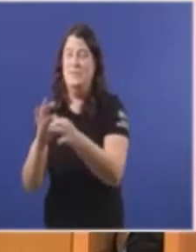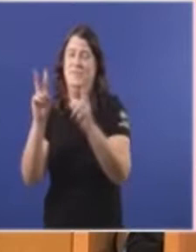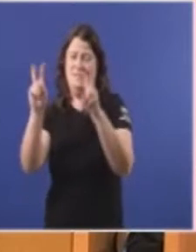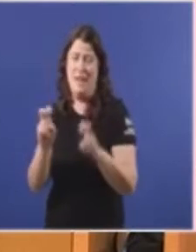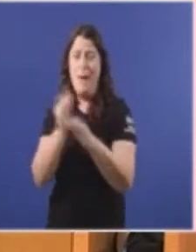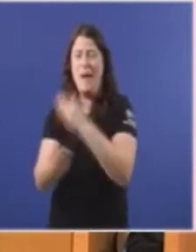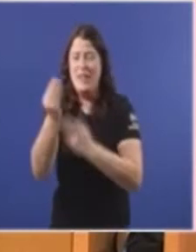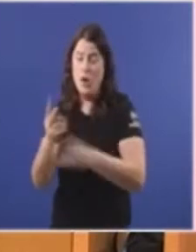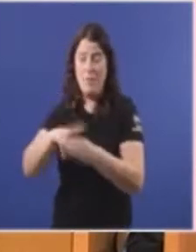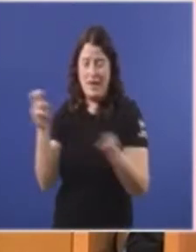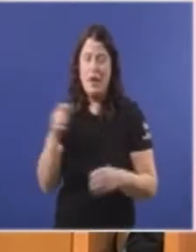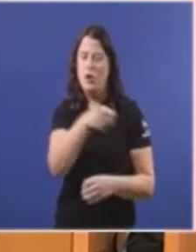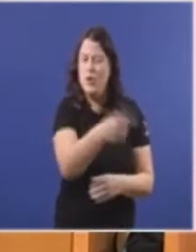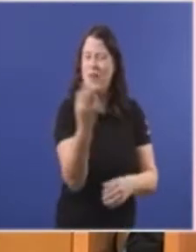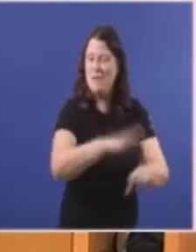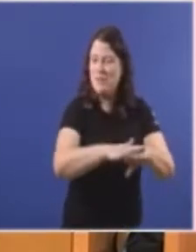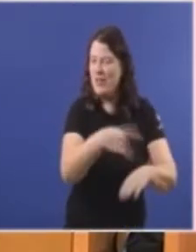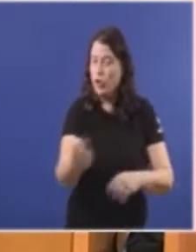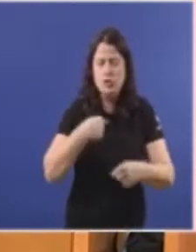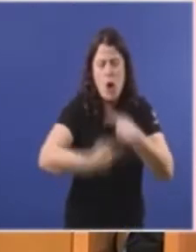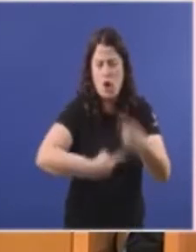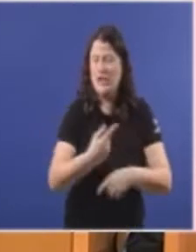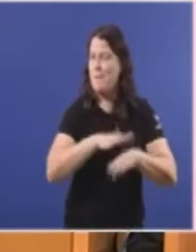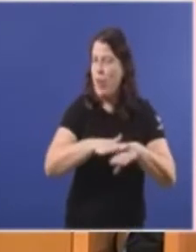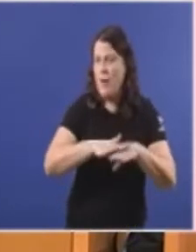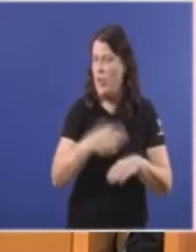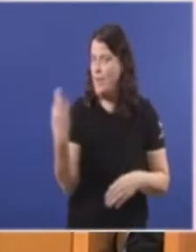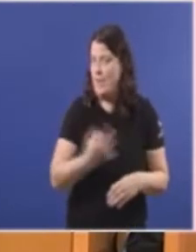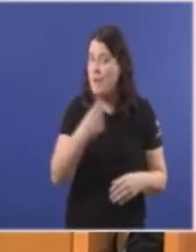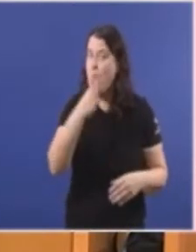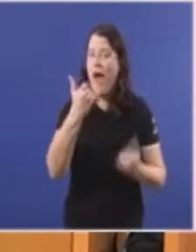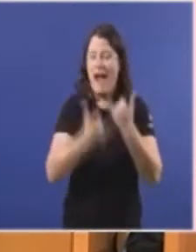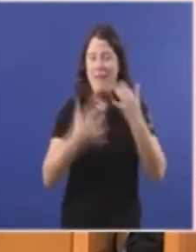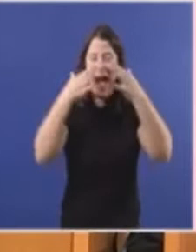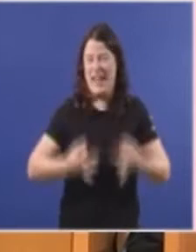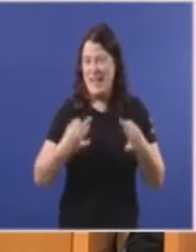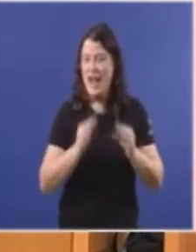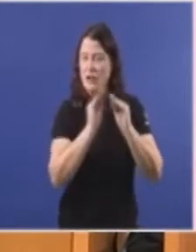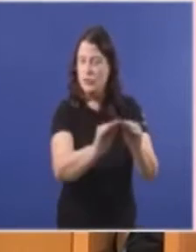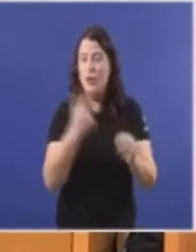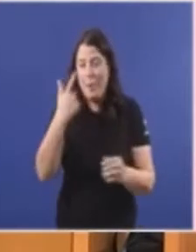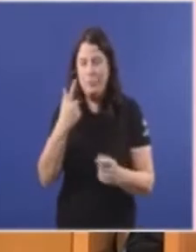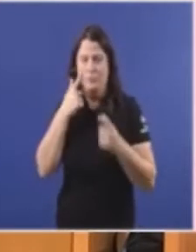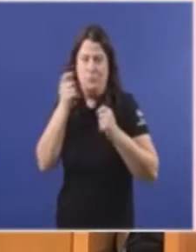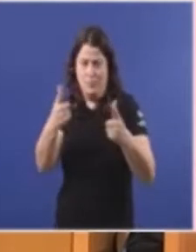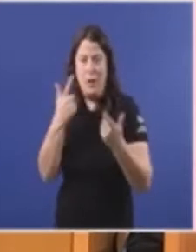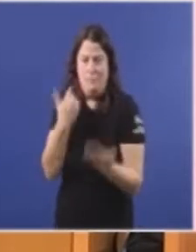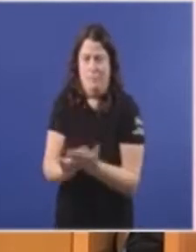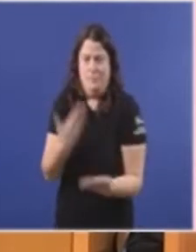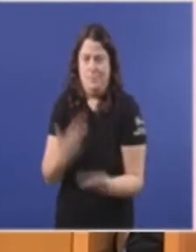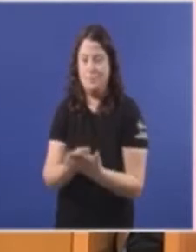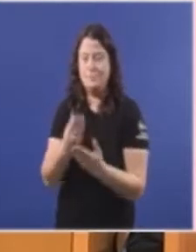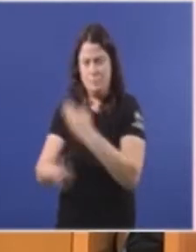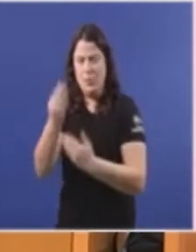Vostede Este debería estar Disculpándose Cada día Porque a realidade O acorralou A mosou Que Paridoiro Pode funcionar E a vostede